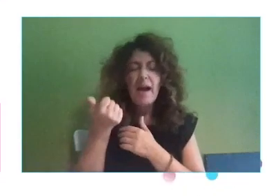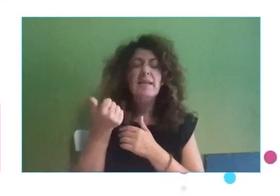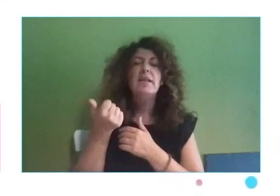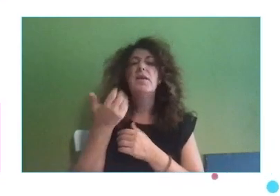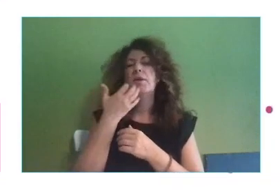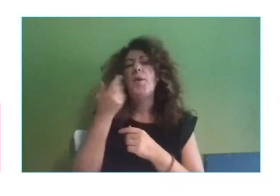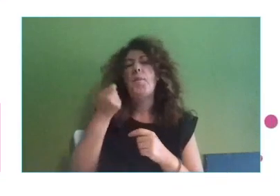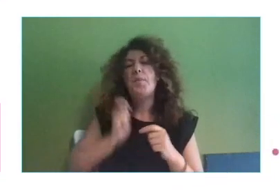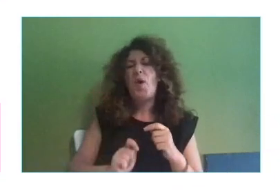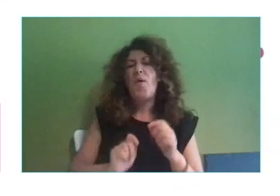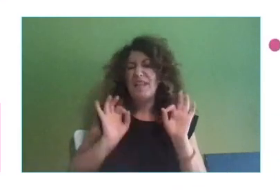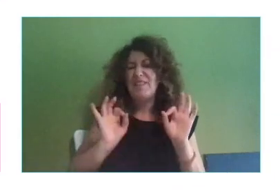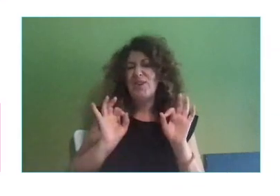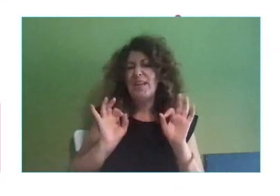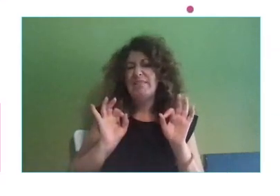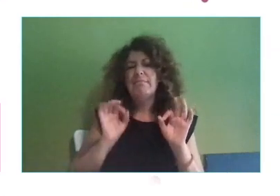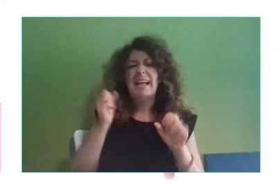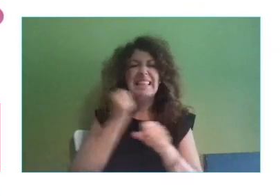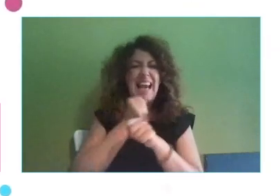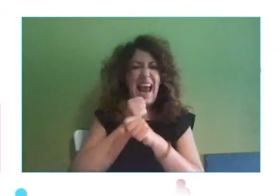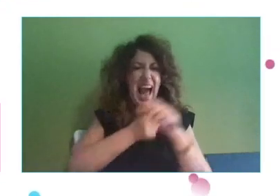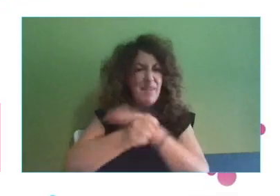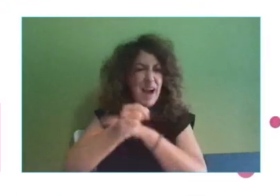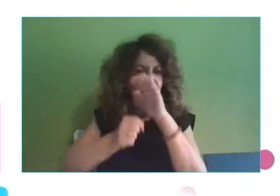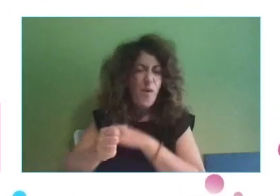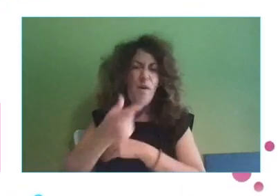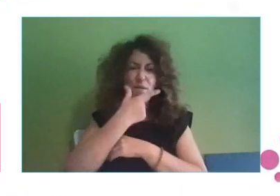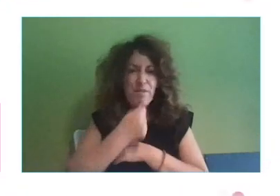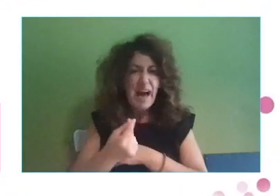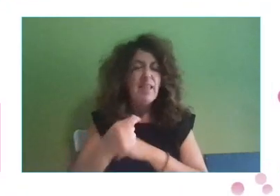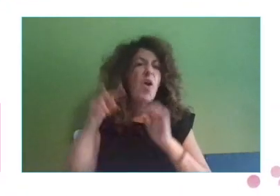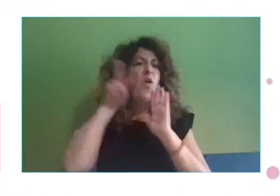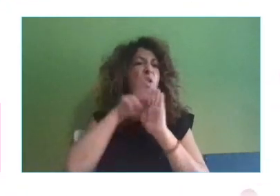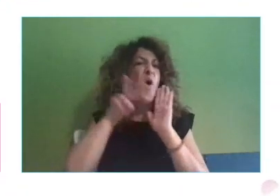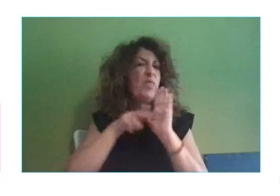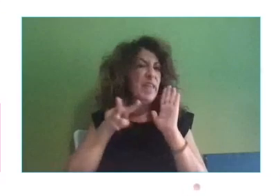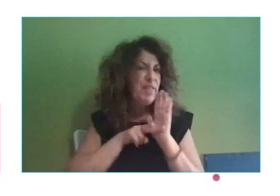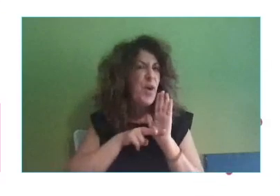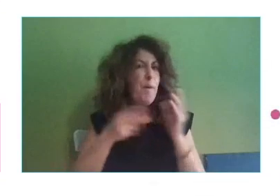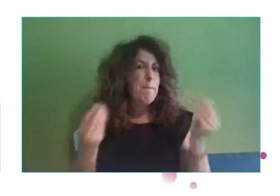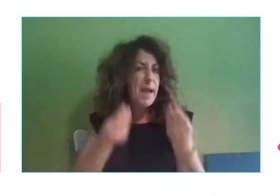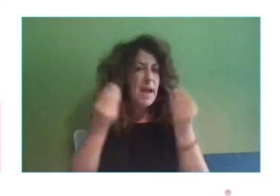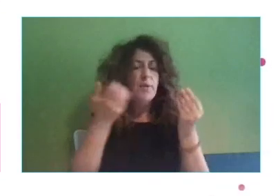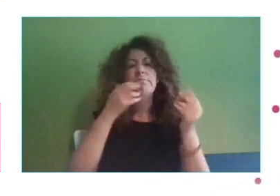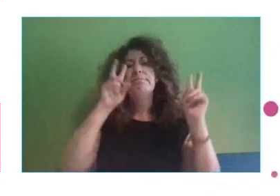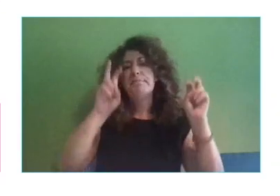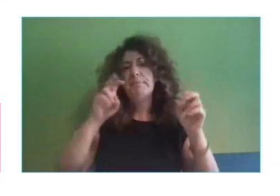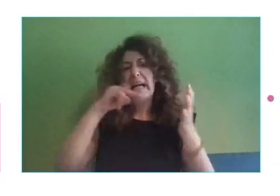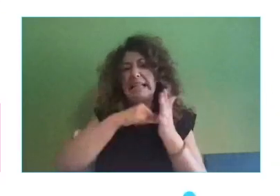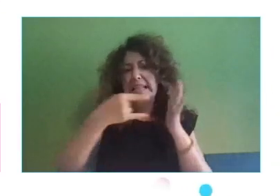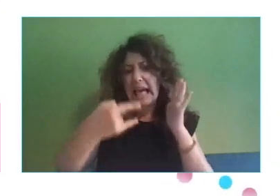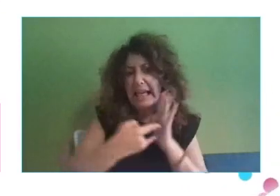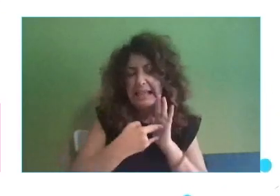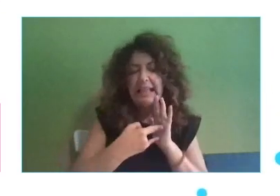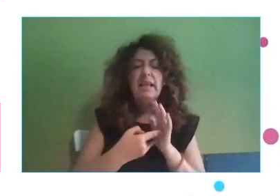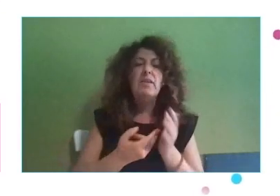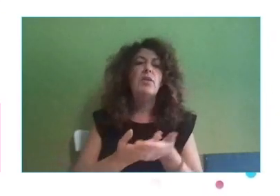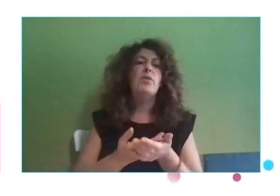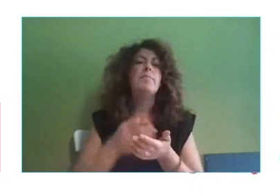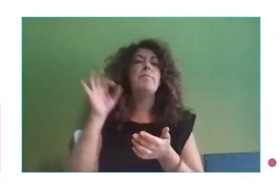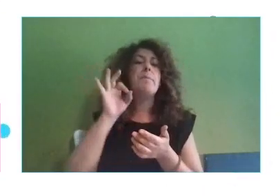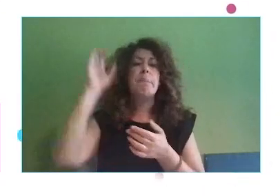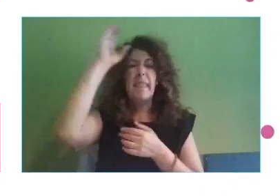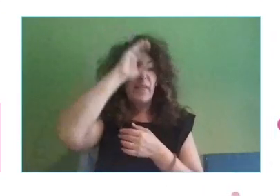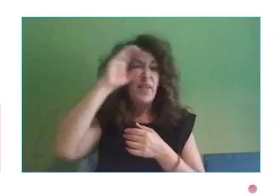empleabilidad y que tienen también mejores condiciones laborales como son las posiciones técnicas y las posiciones científicas, por